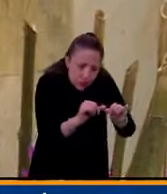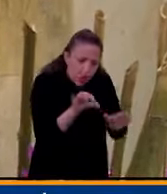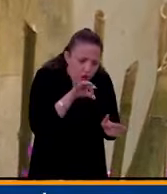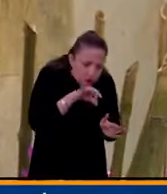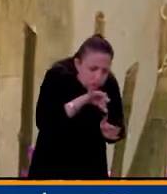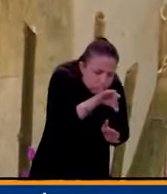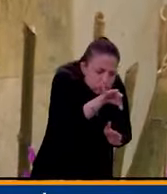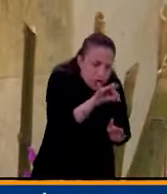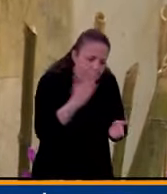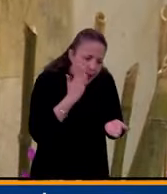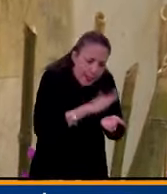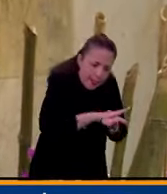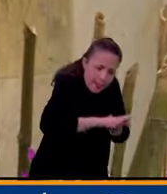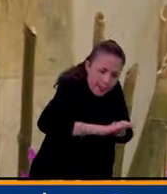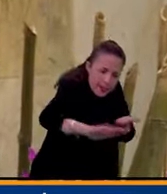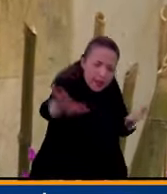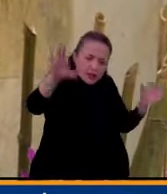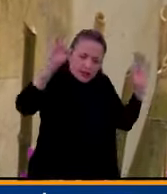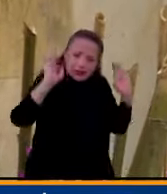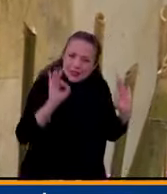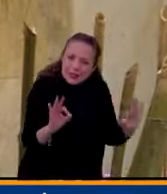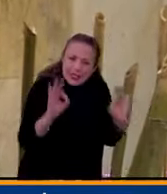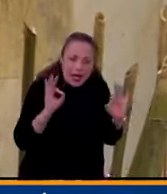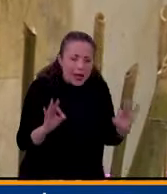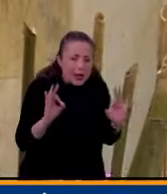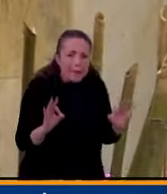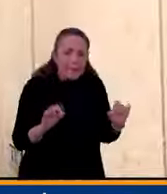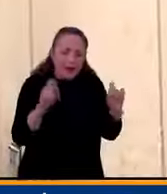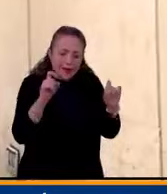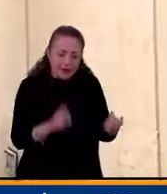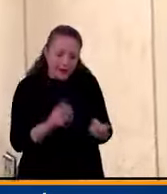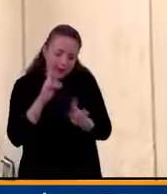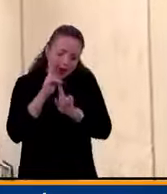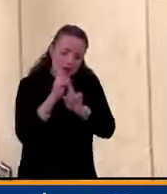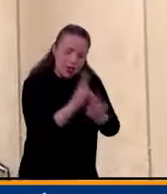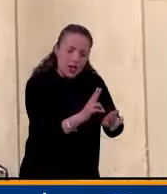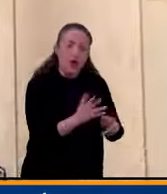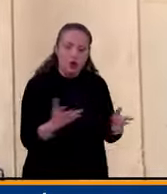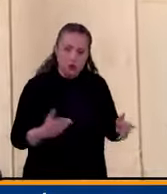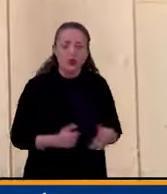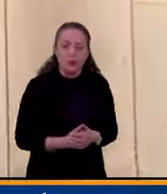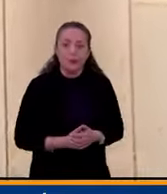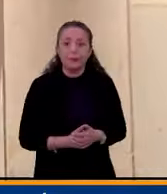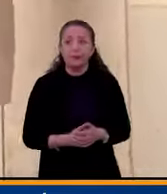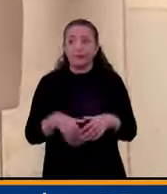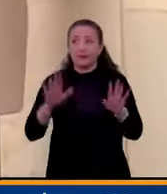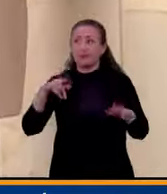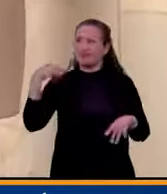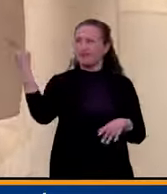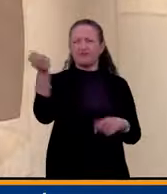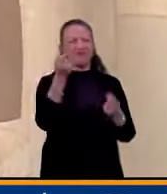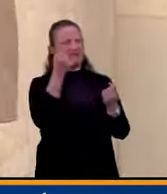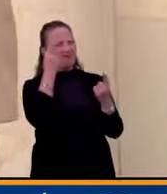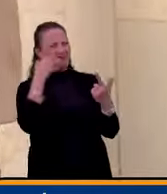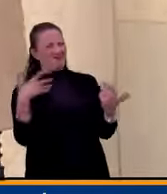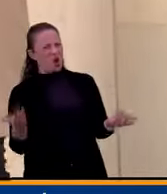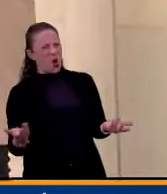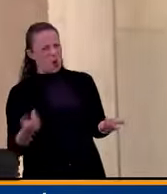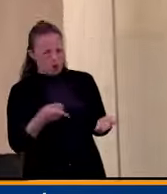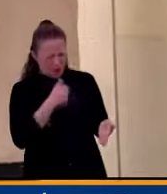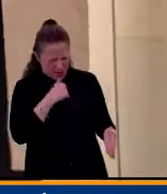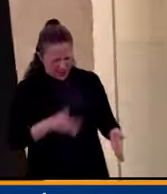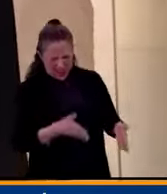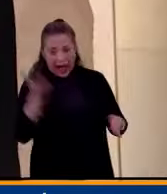lo sanee y siempre lo reconozca. Cuando aún muchos no entendían cómo darle derechos a una